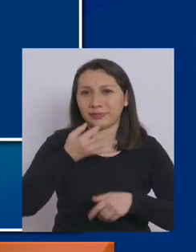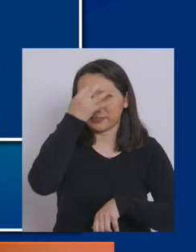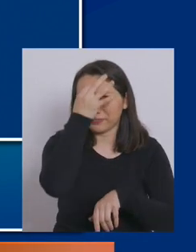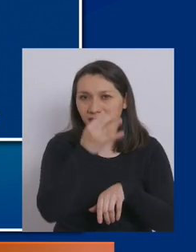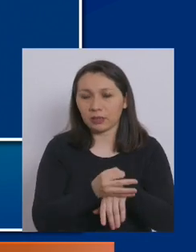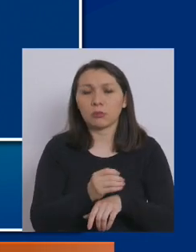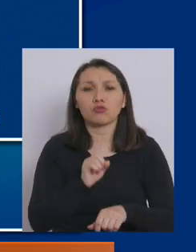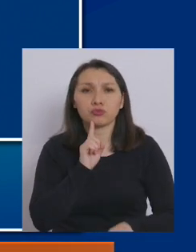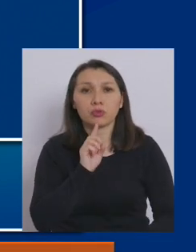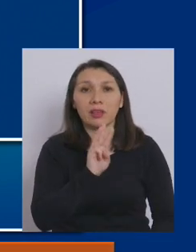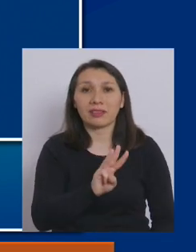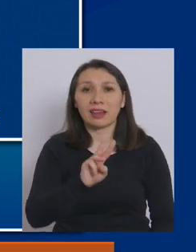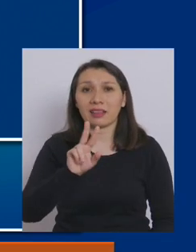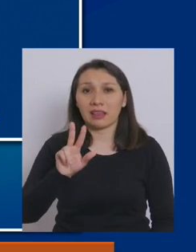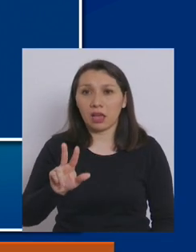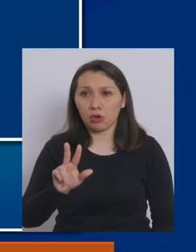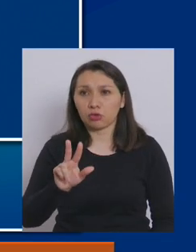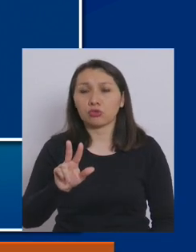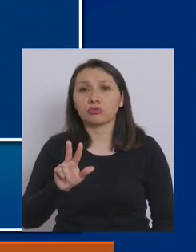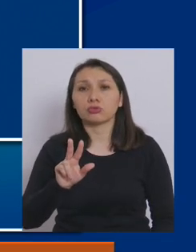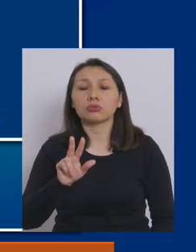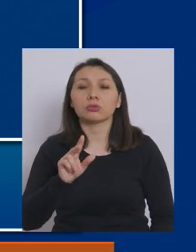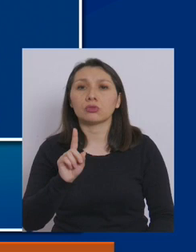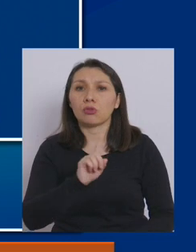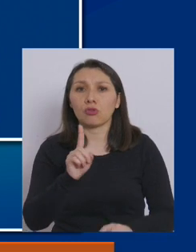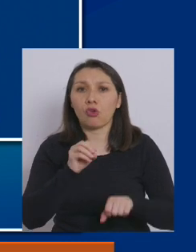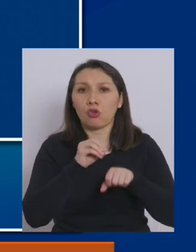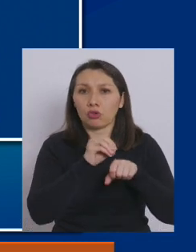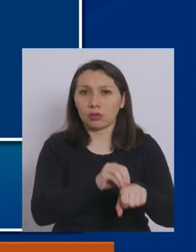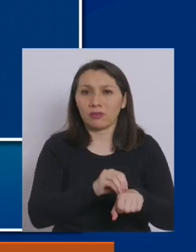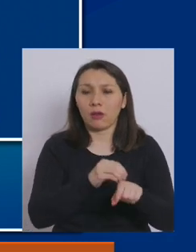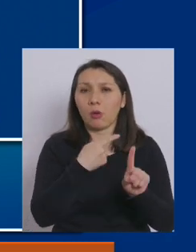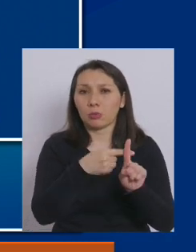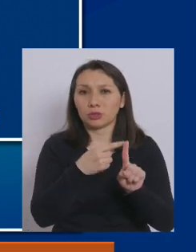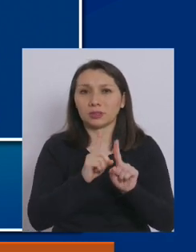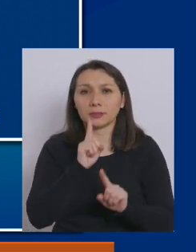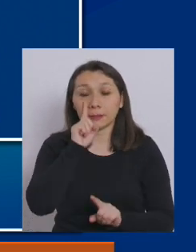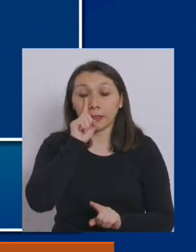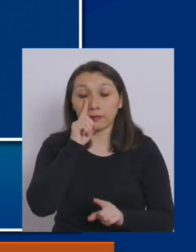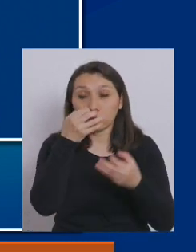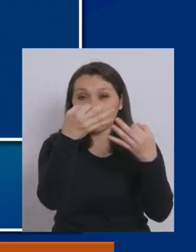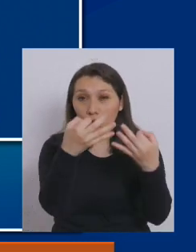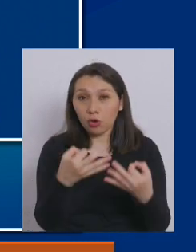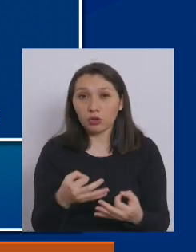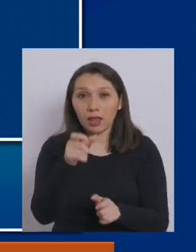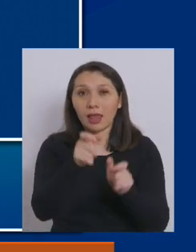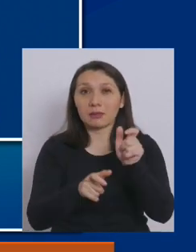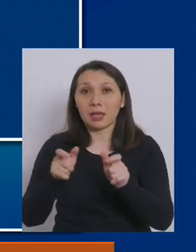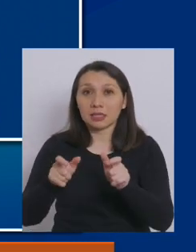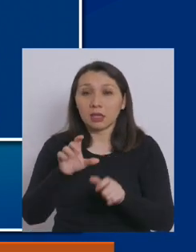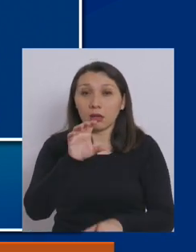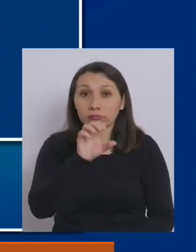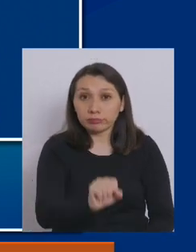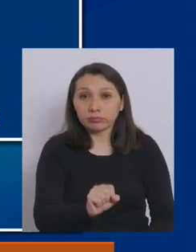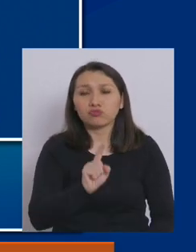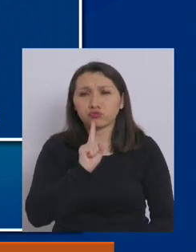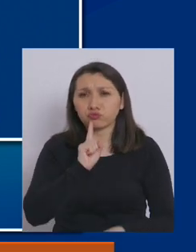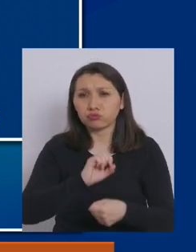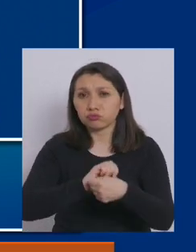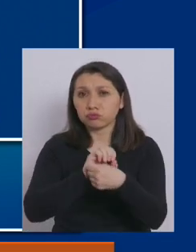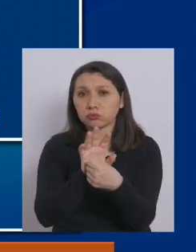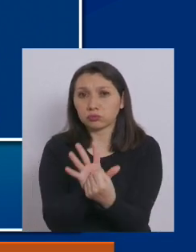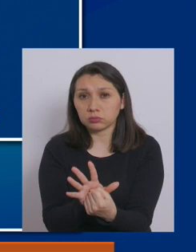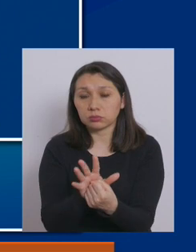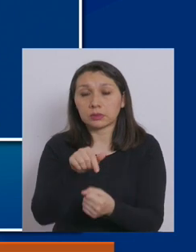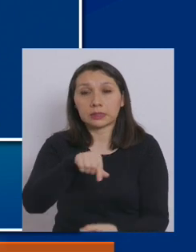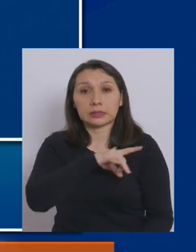38 PCRs positivos no notificados. La cifra total de personas diagnosticadas con COVID-19